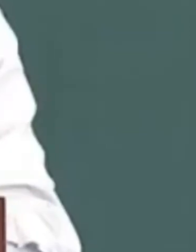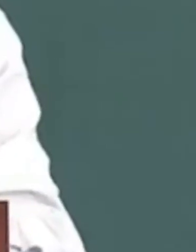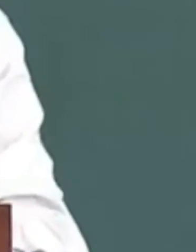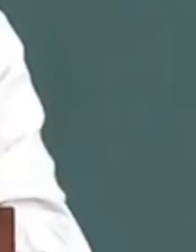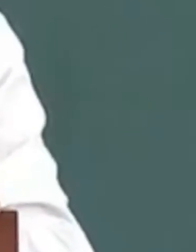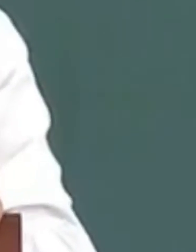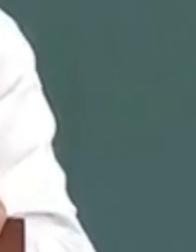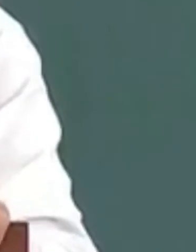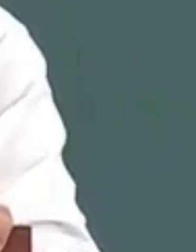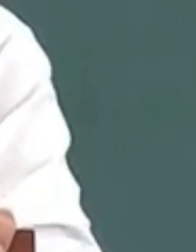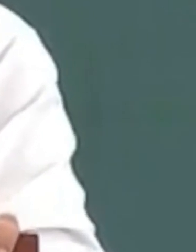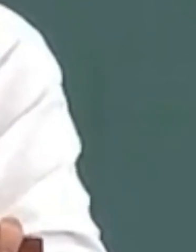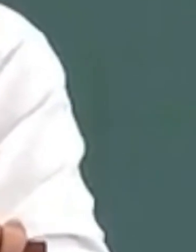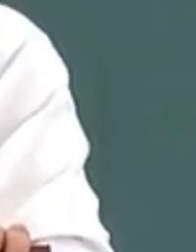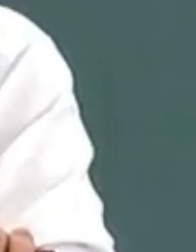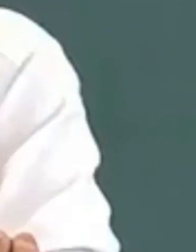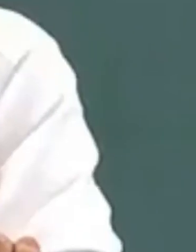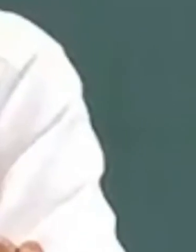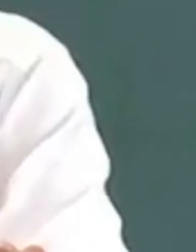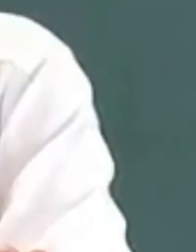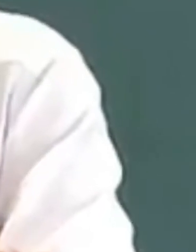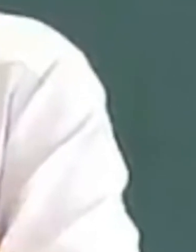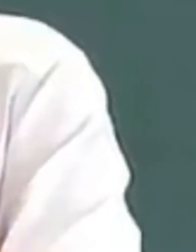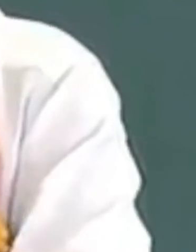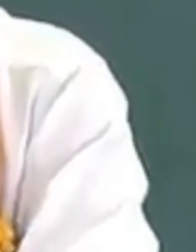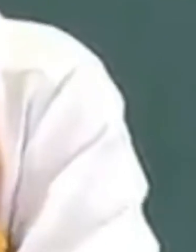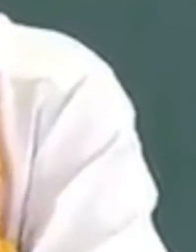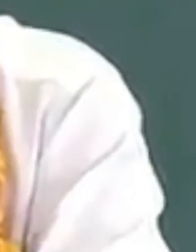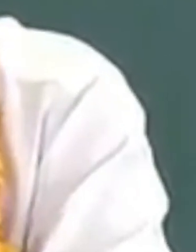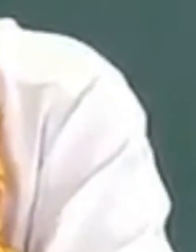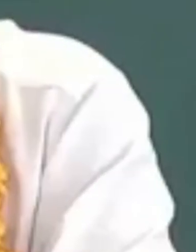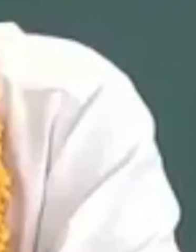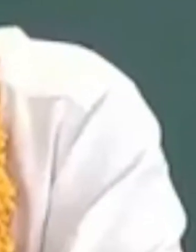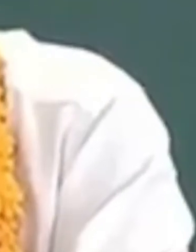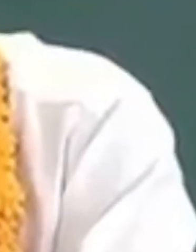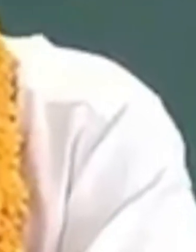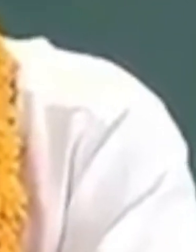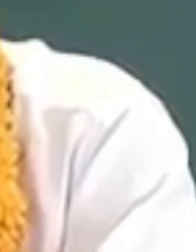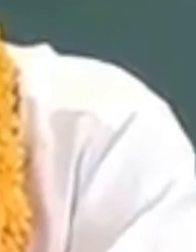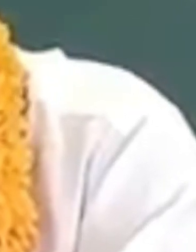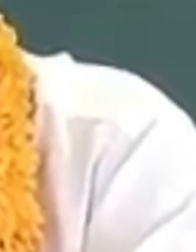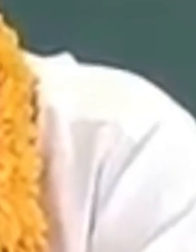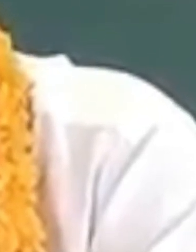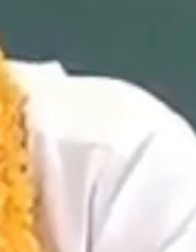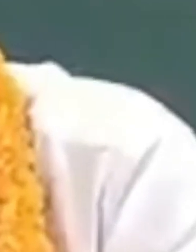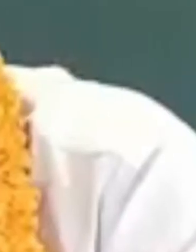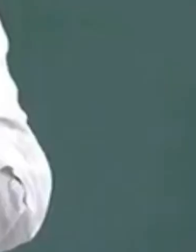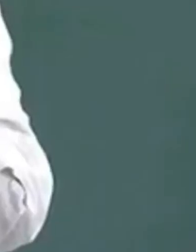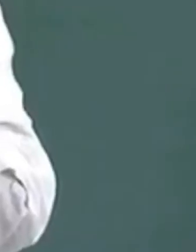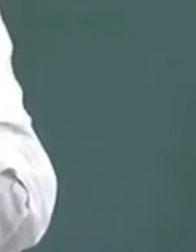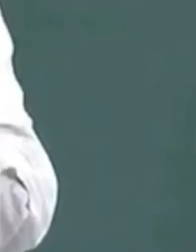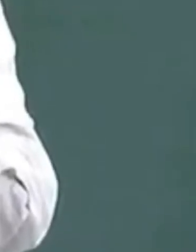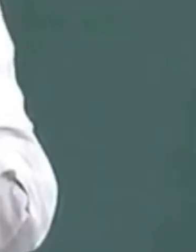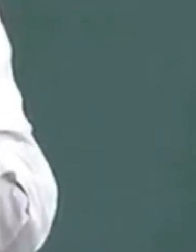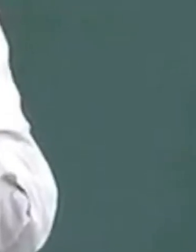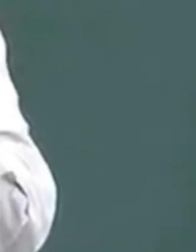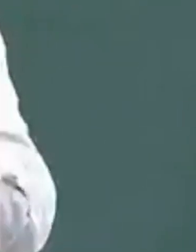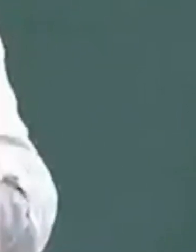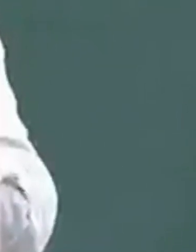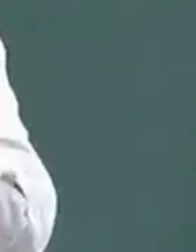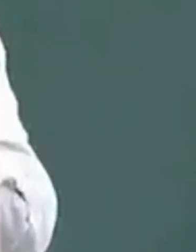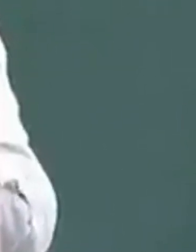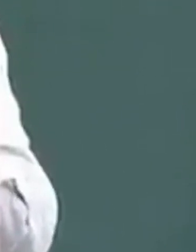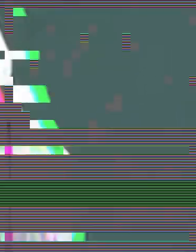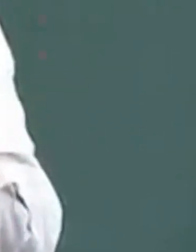Se desterrar la corrupción del país y se va a desterrar la corrupción y la impunidad. ¡Me canso